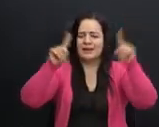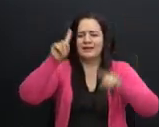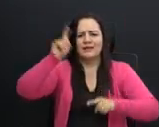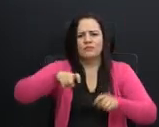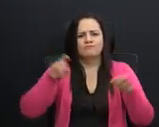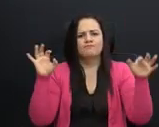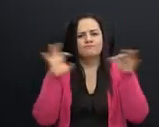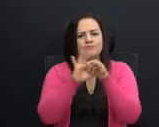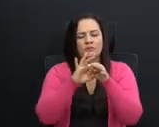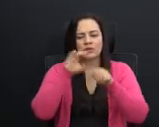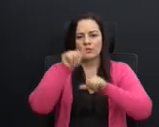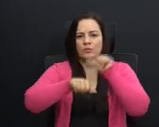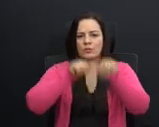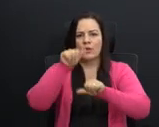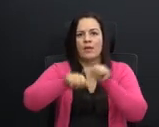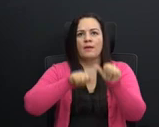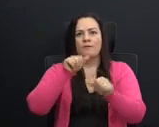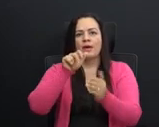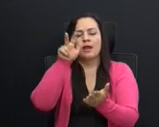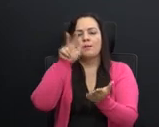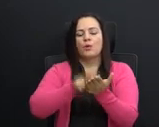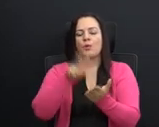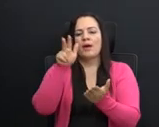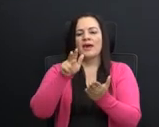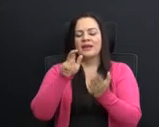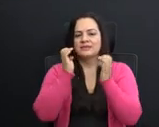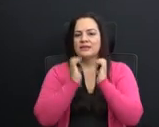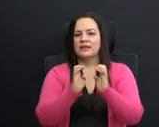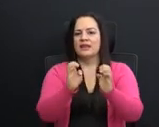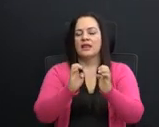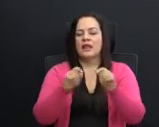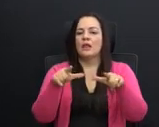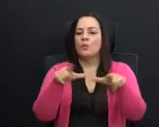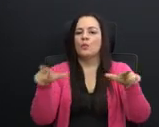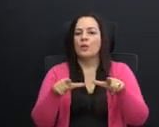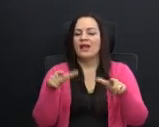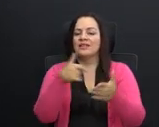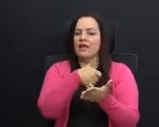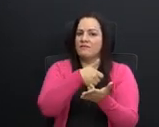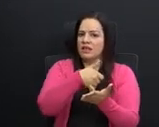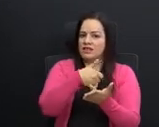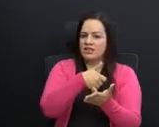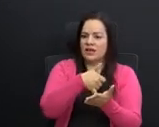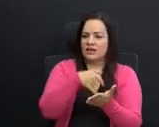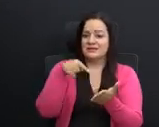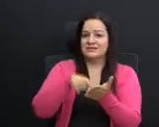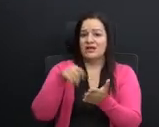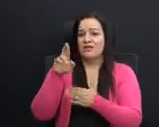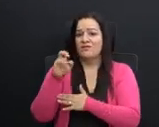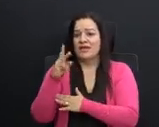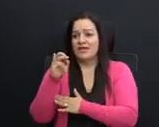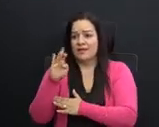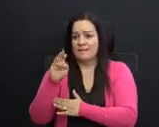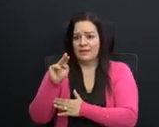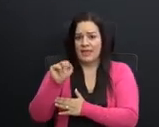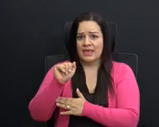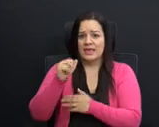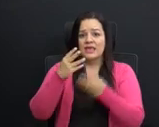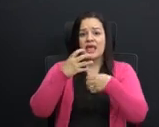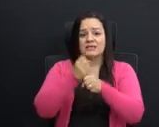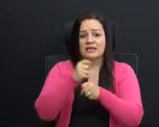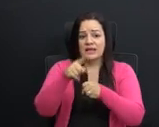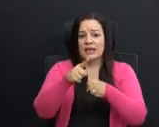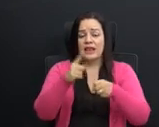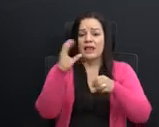esfuerzos para aprobar estrategias que en lugar de debilitar este régimen y espantar la inversión extranjera, más bien